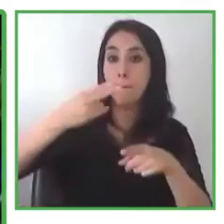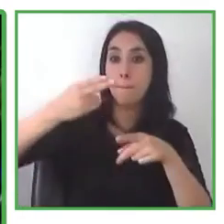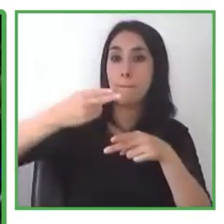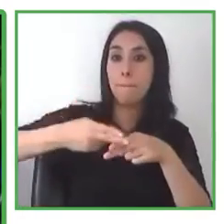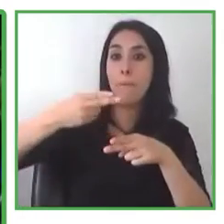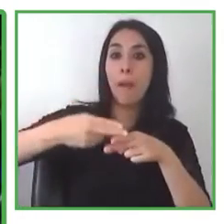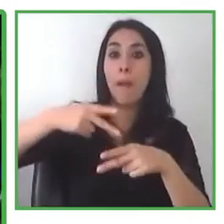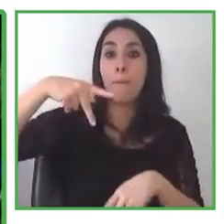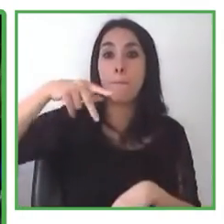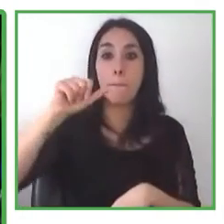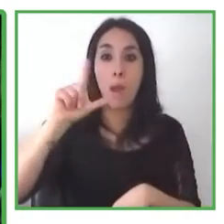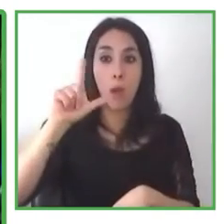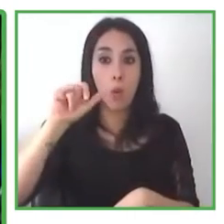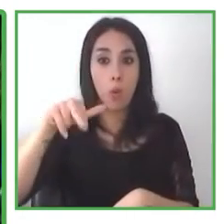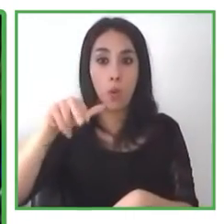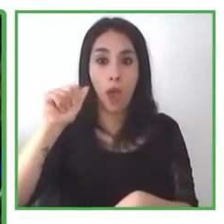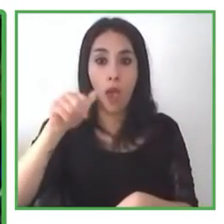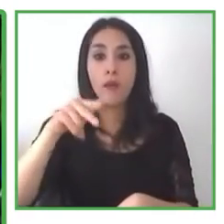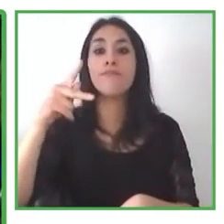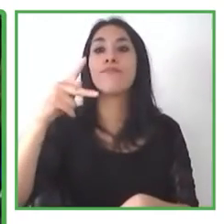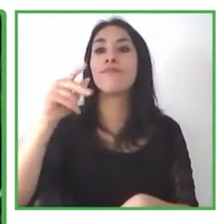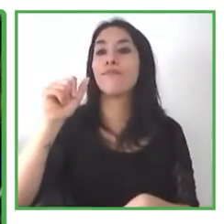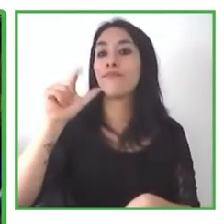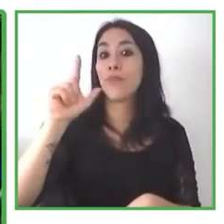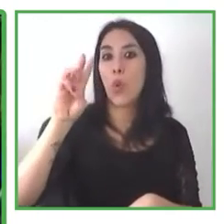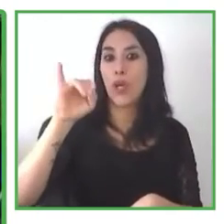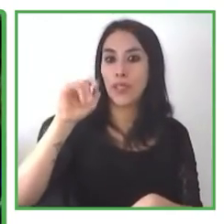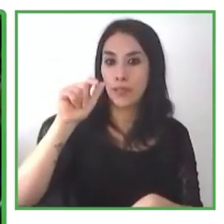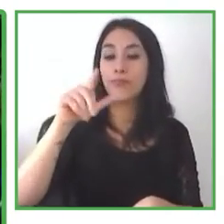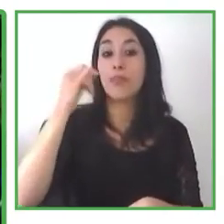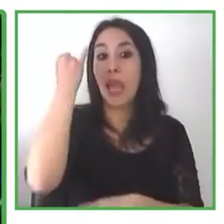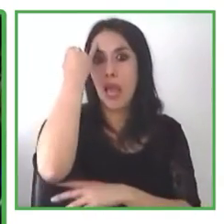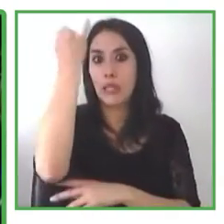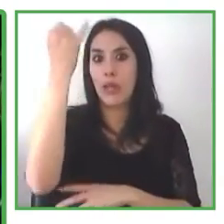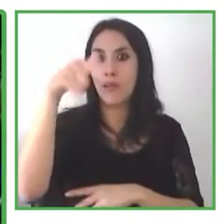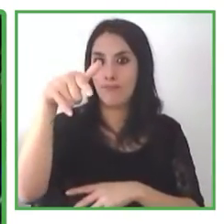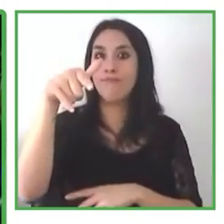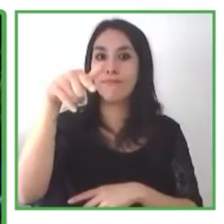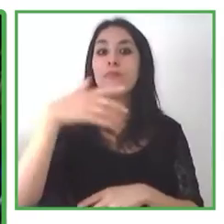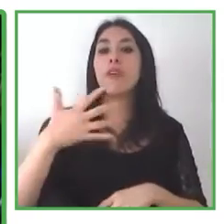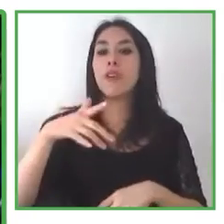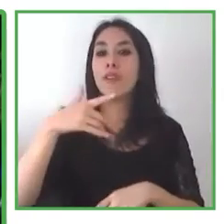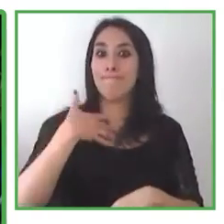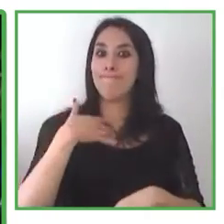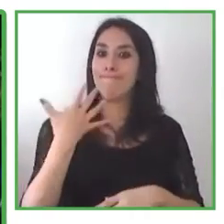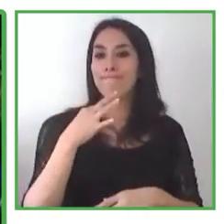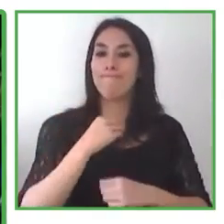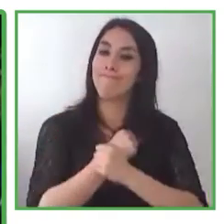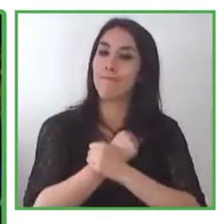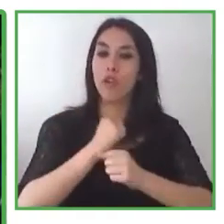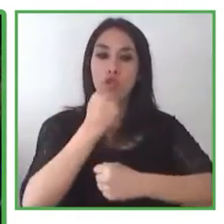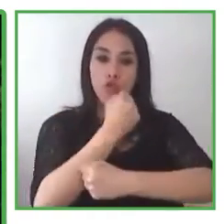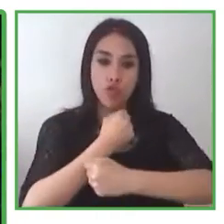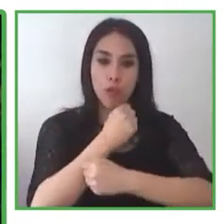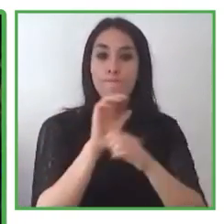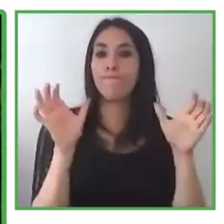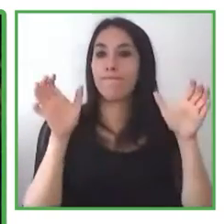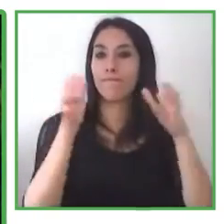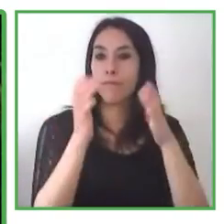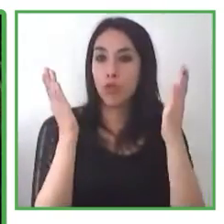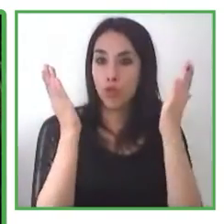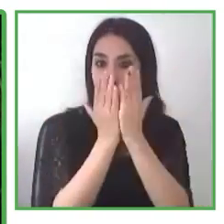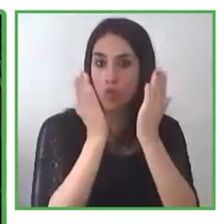Kalditz, creadora de esta empresa, apasionada de la cocina y junto a mi hija Ilín, estudiante de medicina, hemos